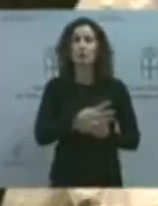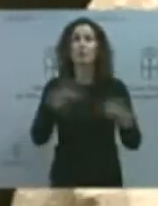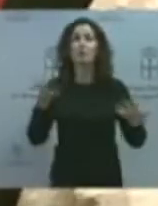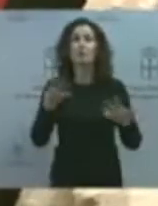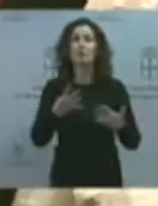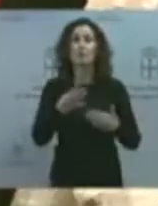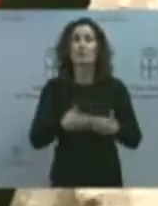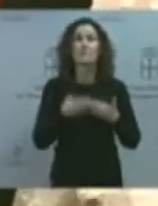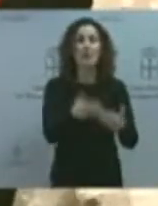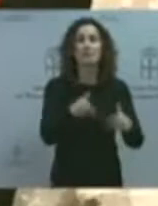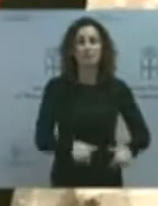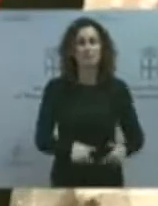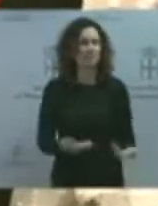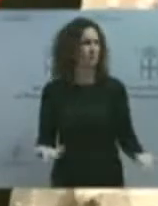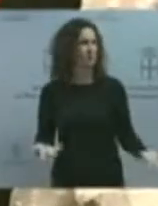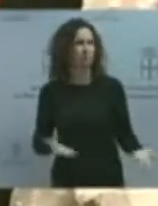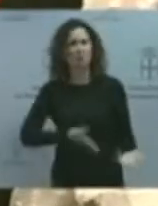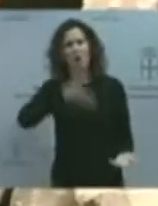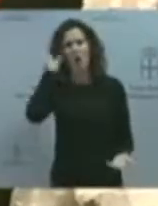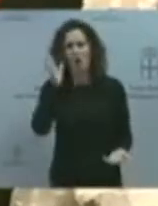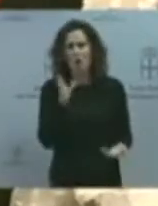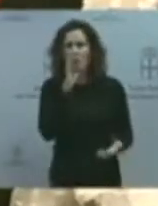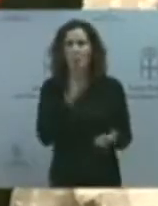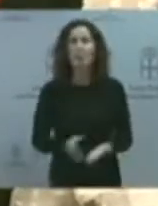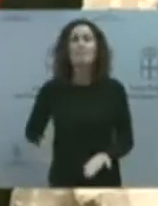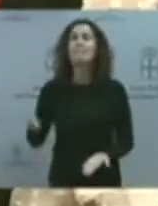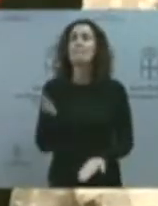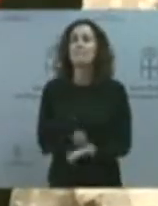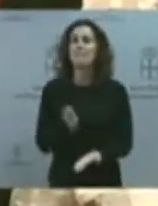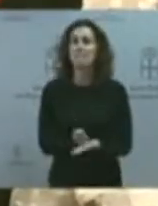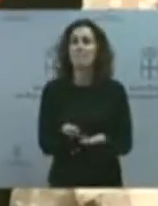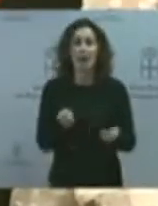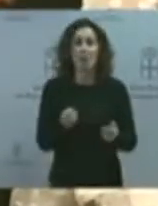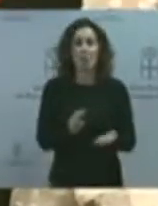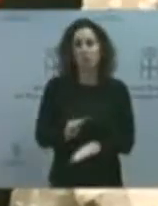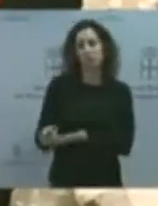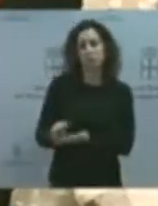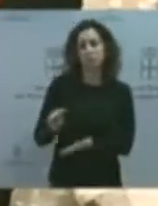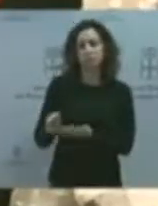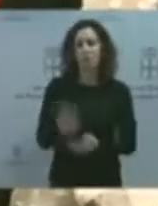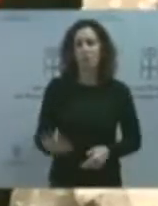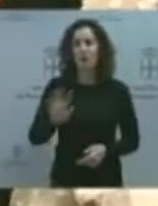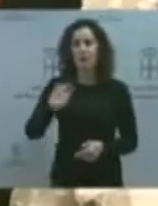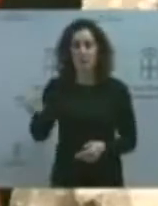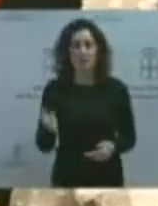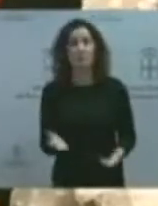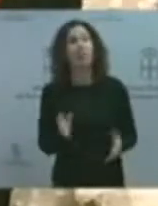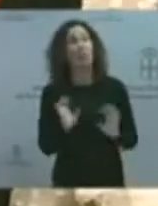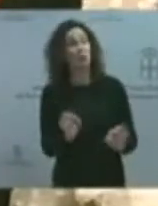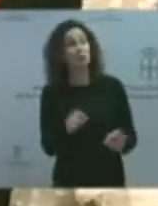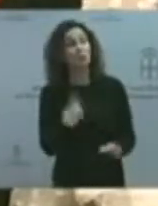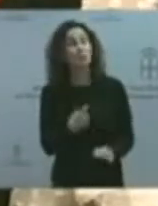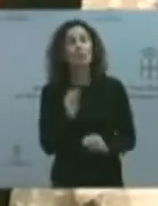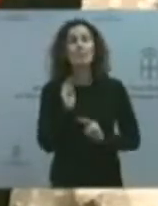Asturias haya pagado la supresión de autopistas en otros lugares. Algo que, por cierto, lo estábamos viendo con la situación de la FEBE estos días.